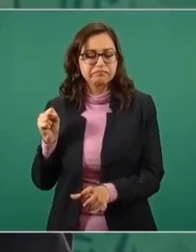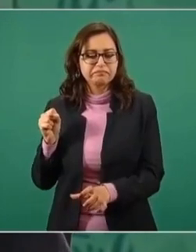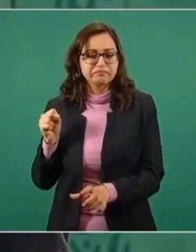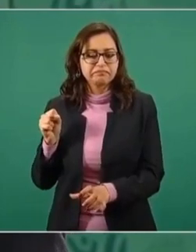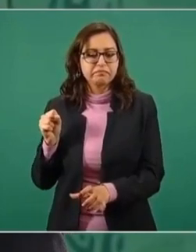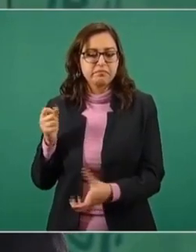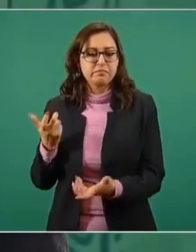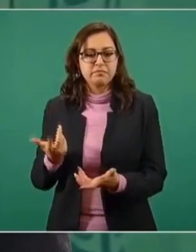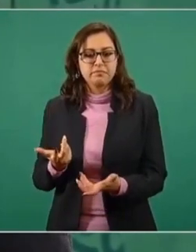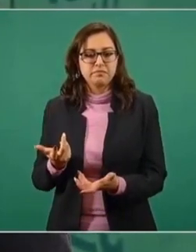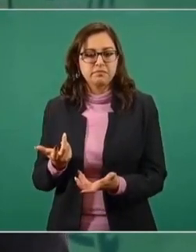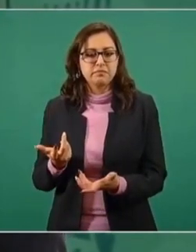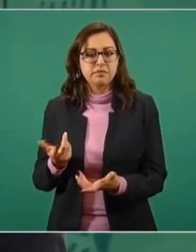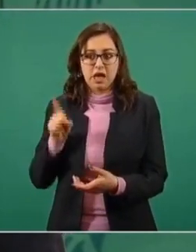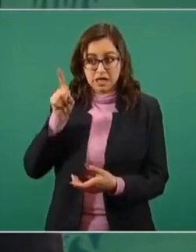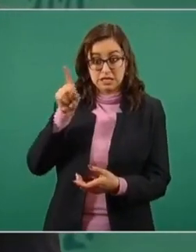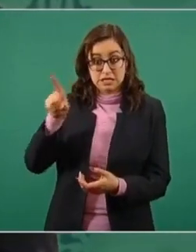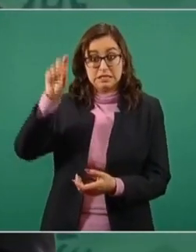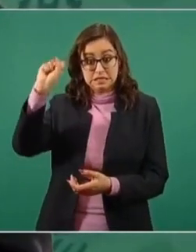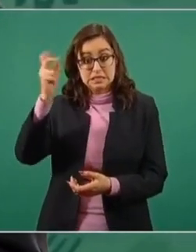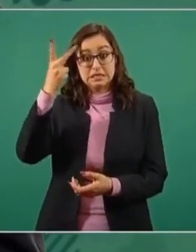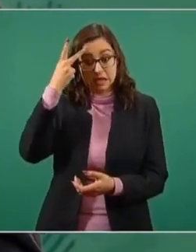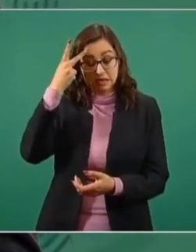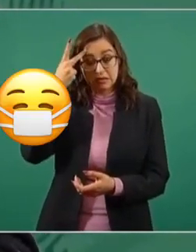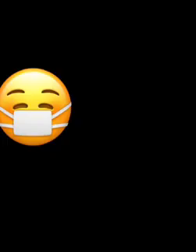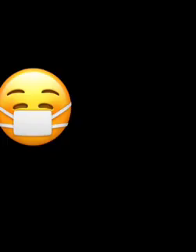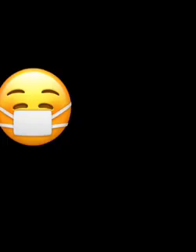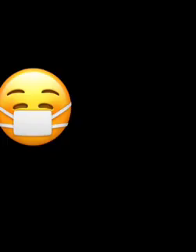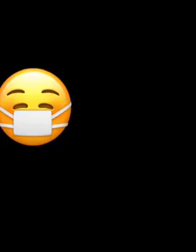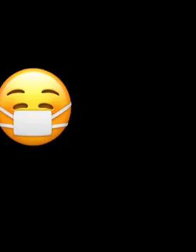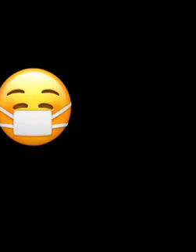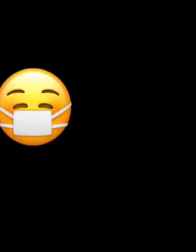en San Luis Potosí, en la Huasteca.